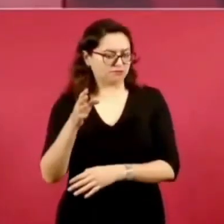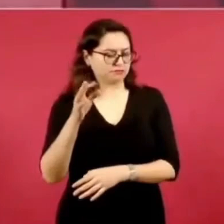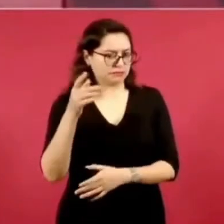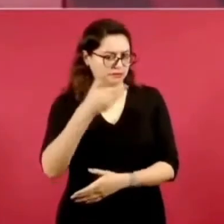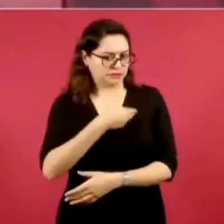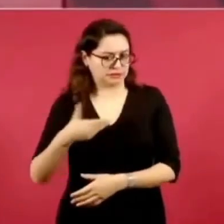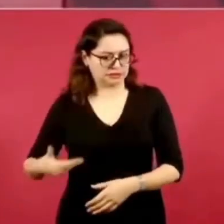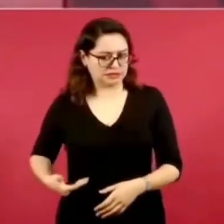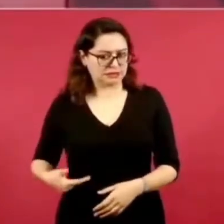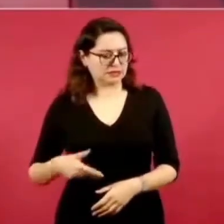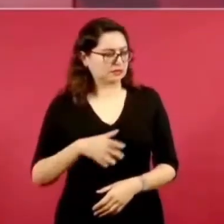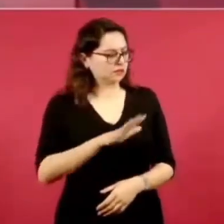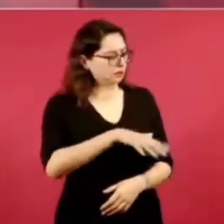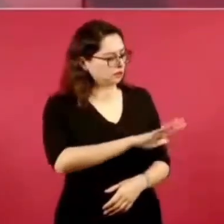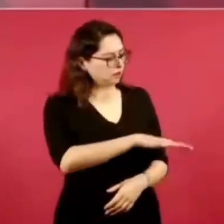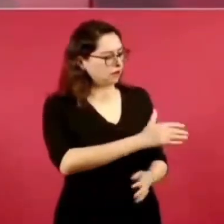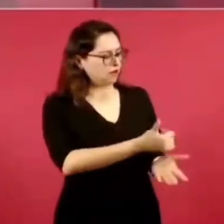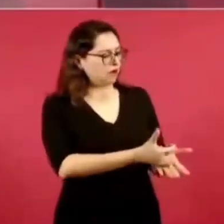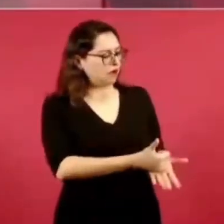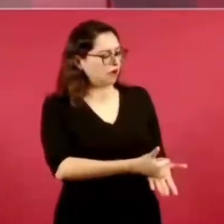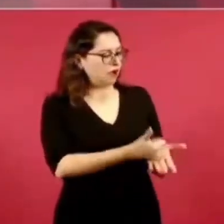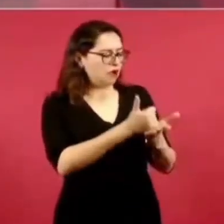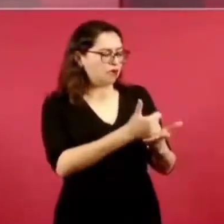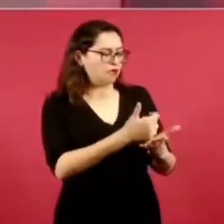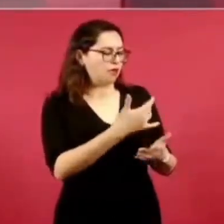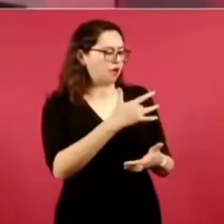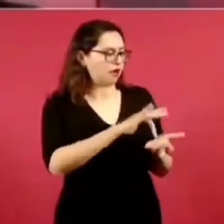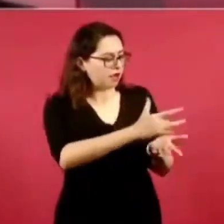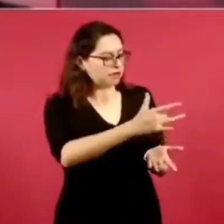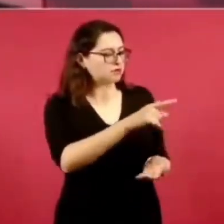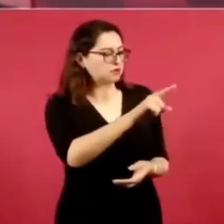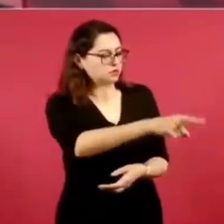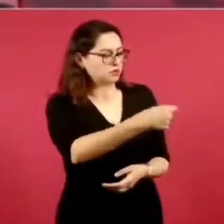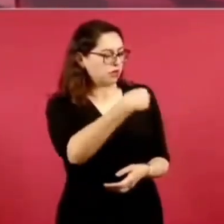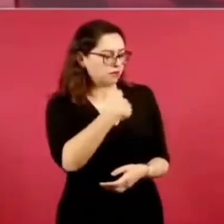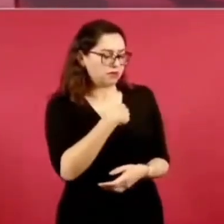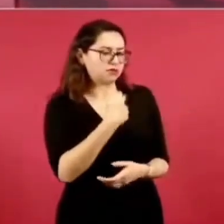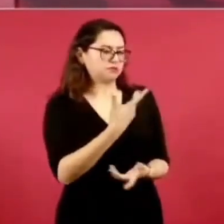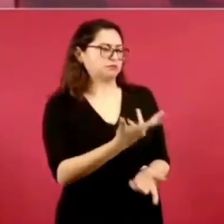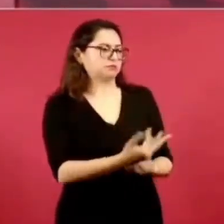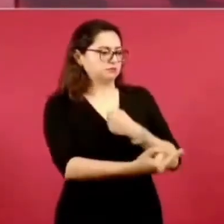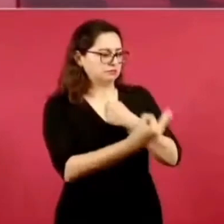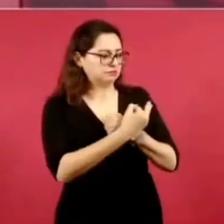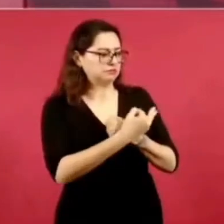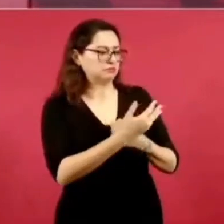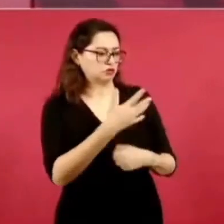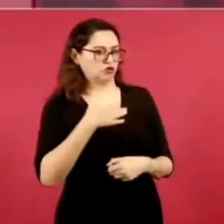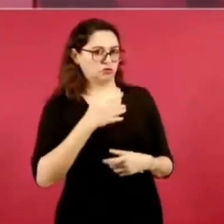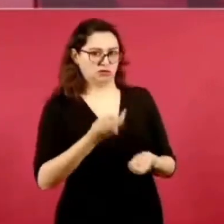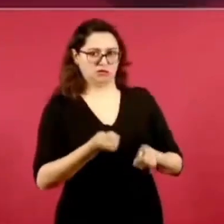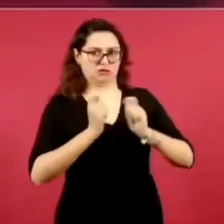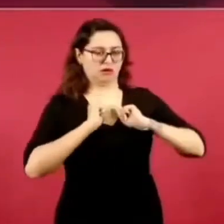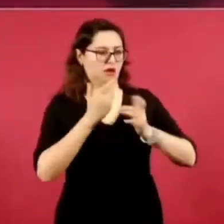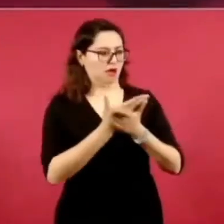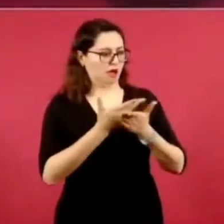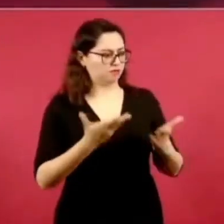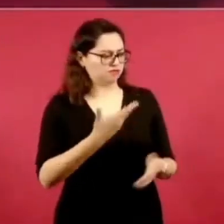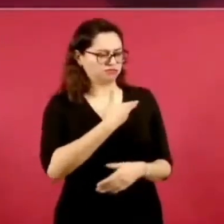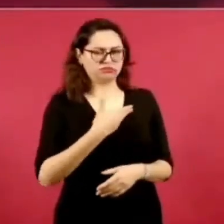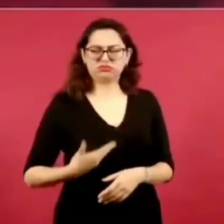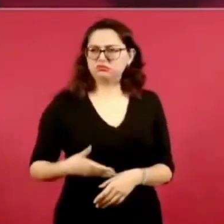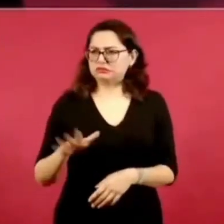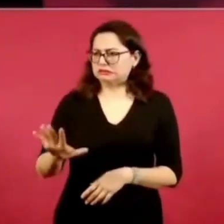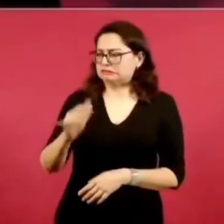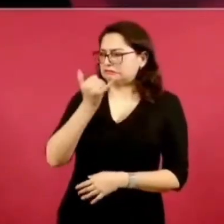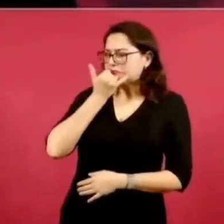No, yo no recuerdo que le haya yo nombrado